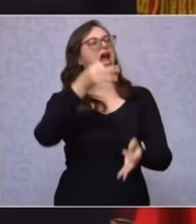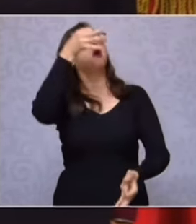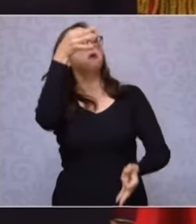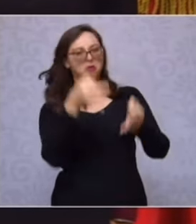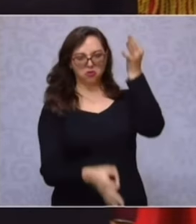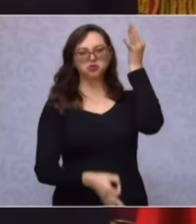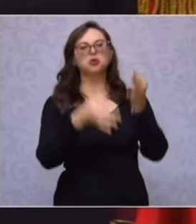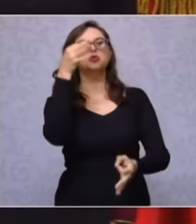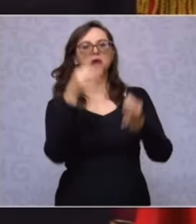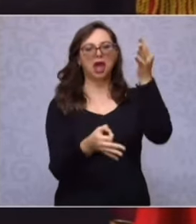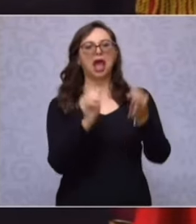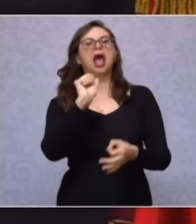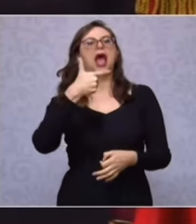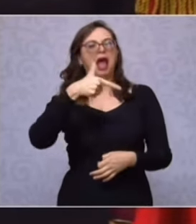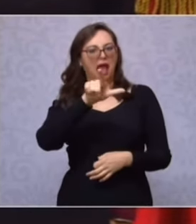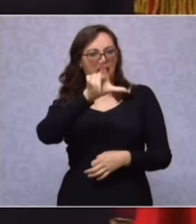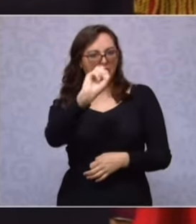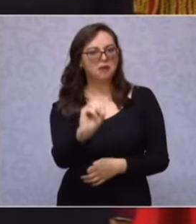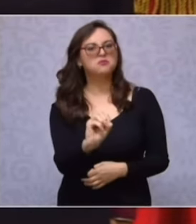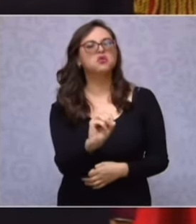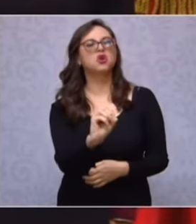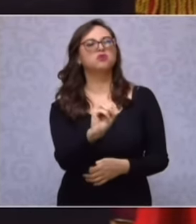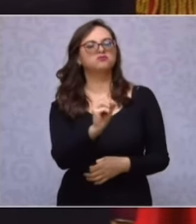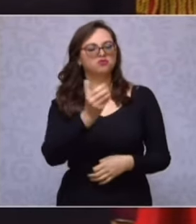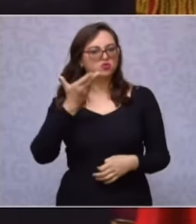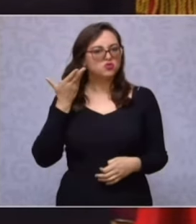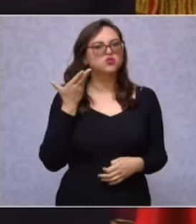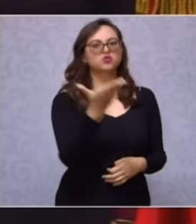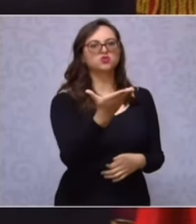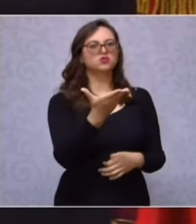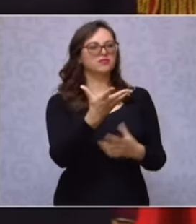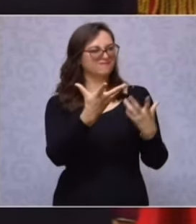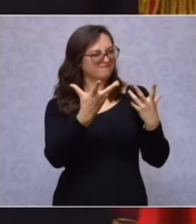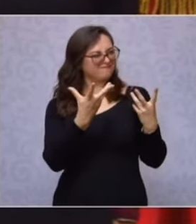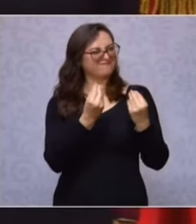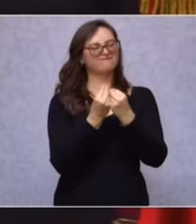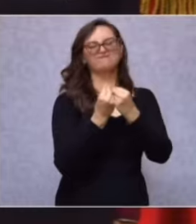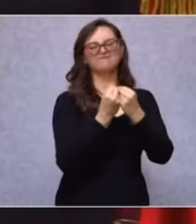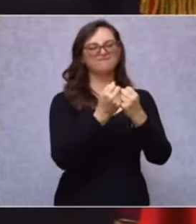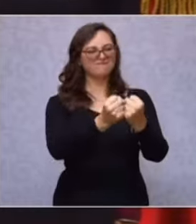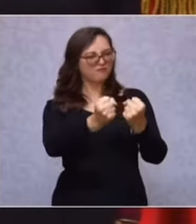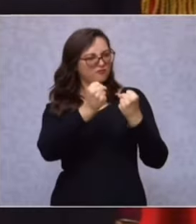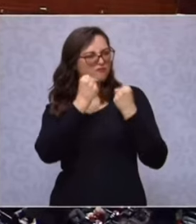Andrés Manuel López Obrador, uno de los grandes,